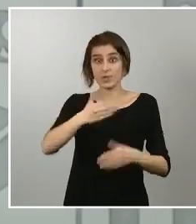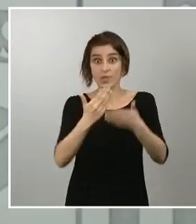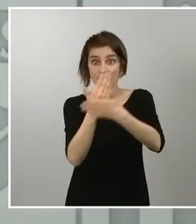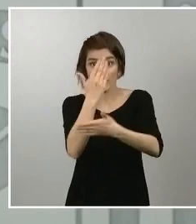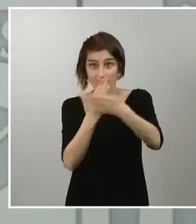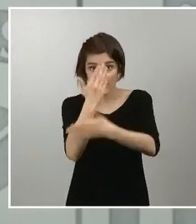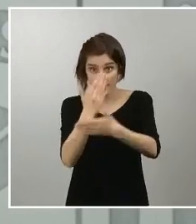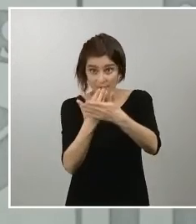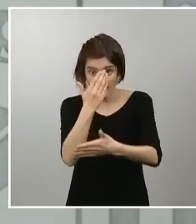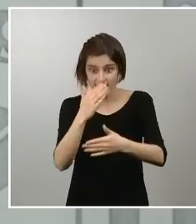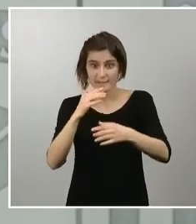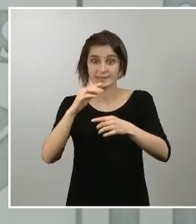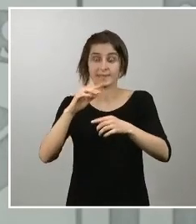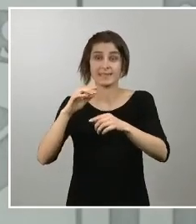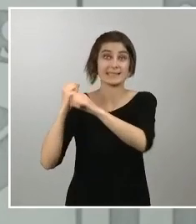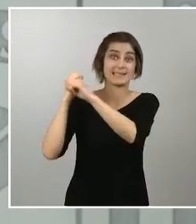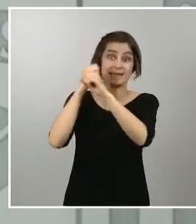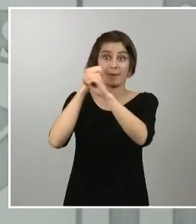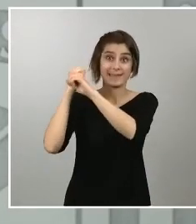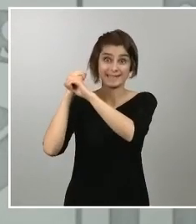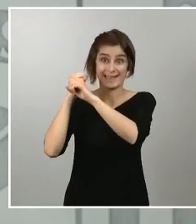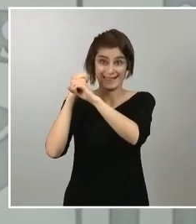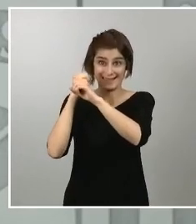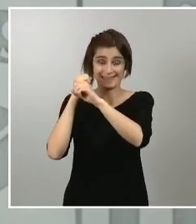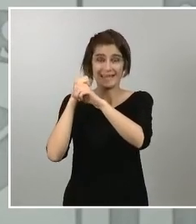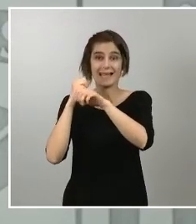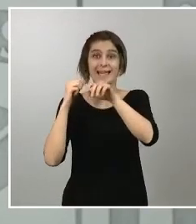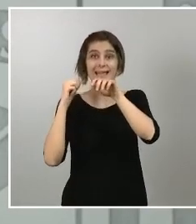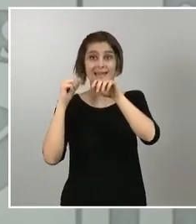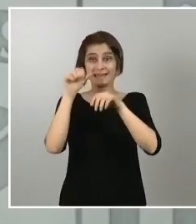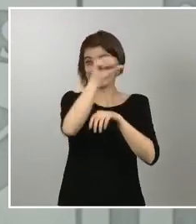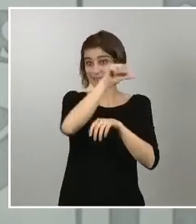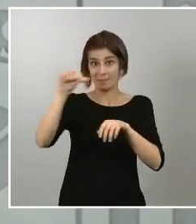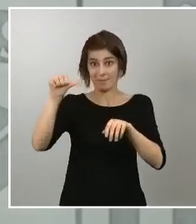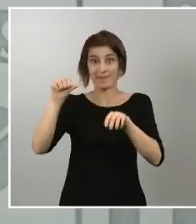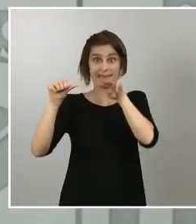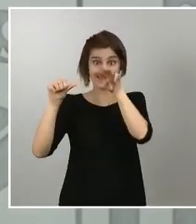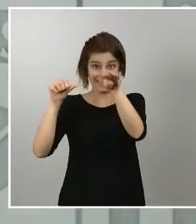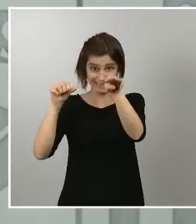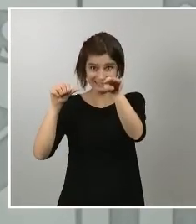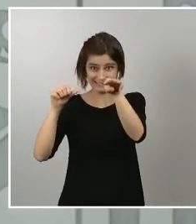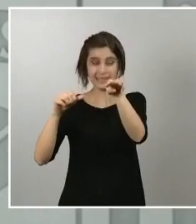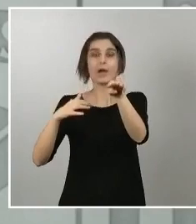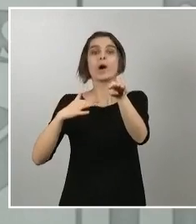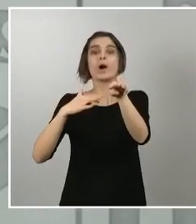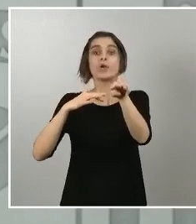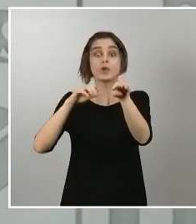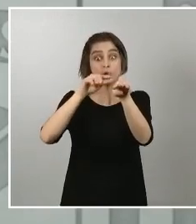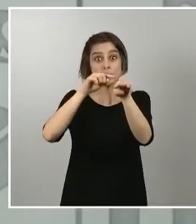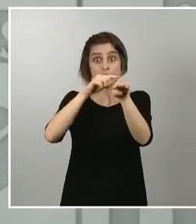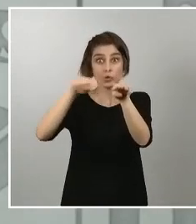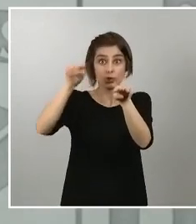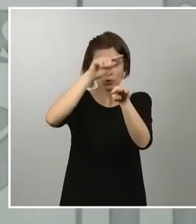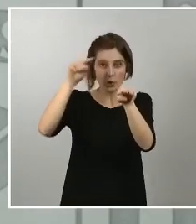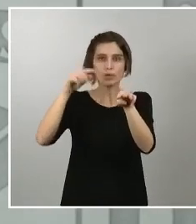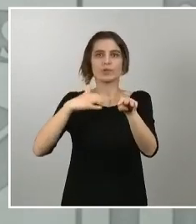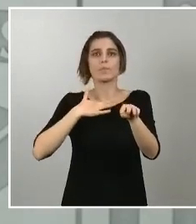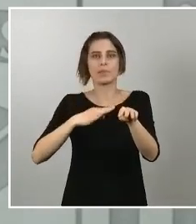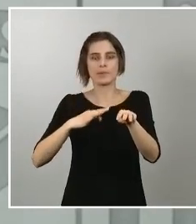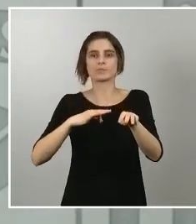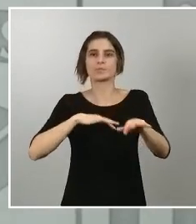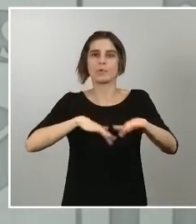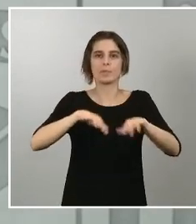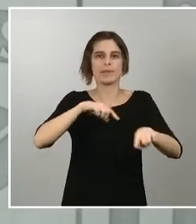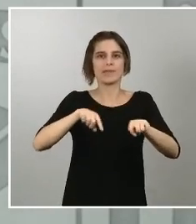la Semana Santa tengamos la capacidad de tener la movilidad del fin de semana pasado una vez visto los datos de